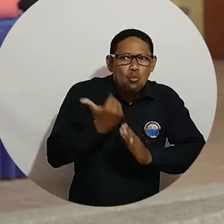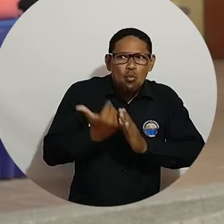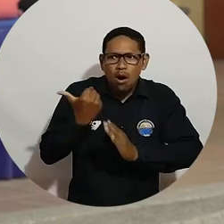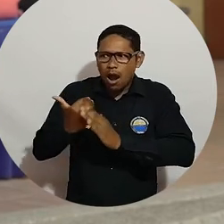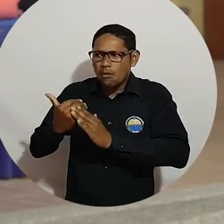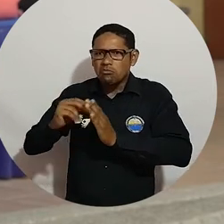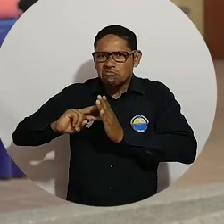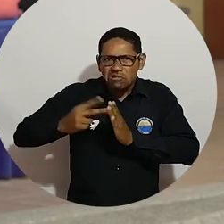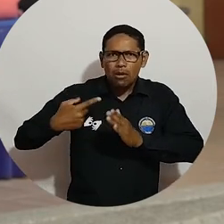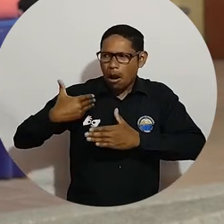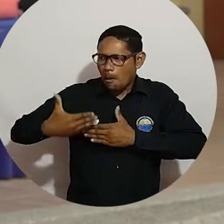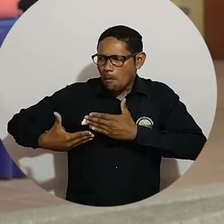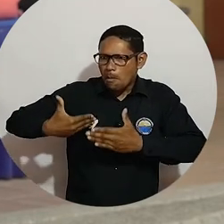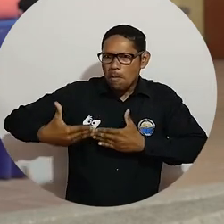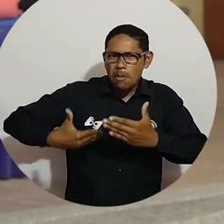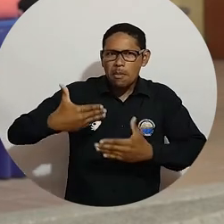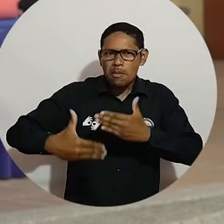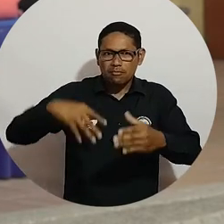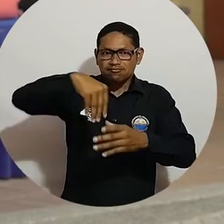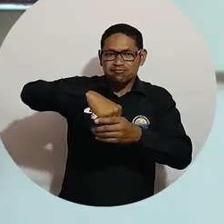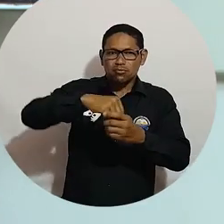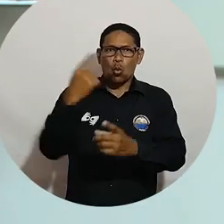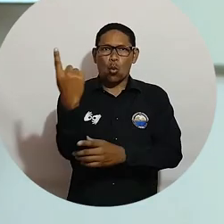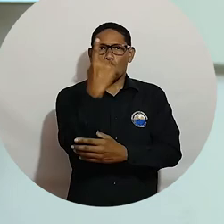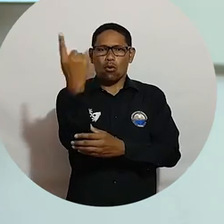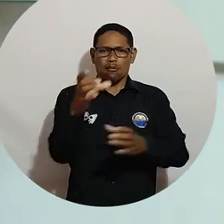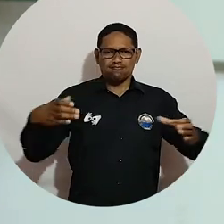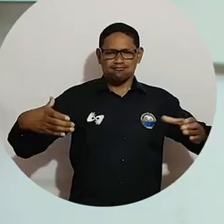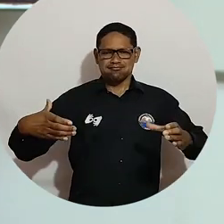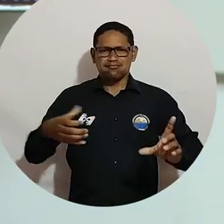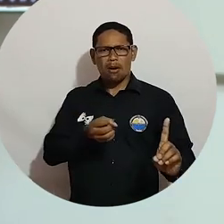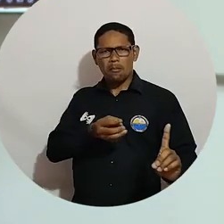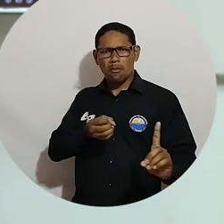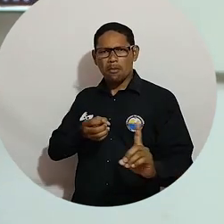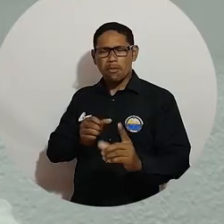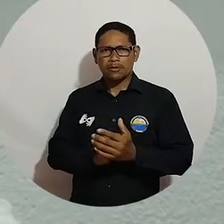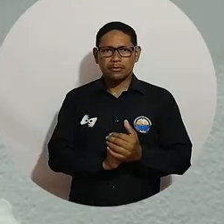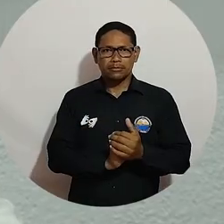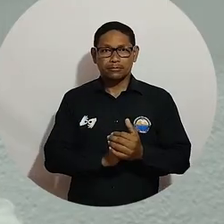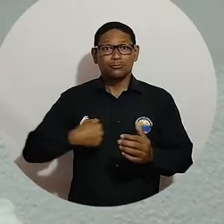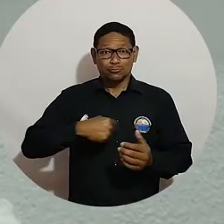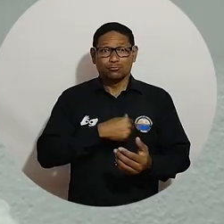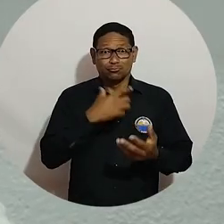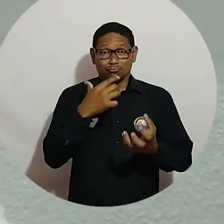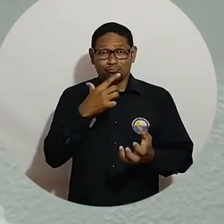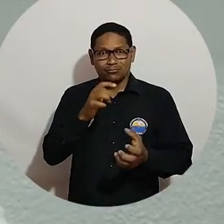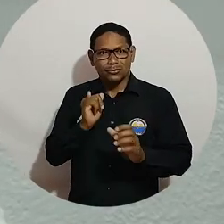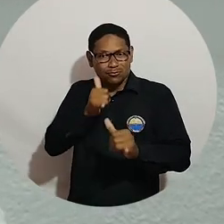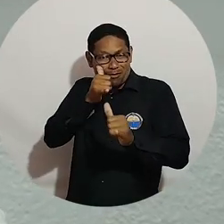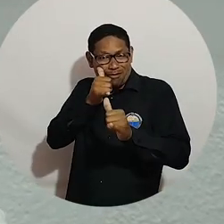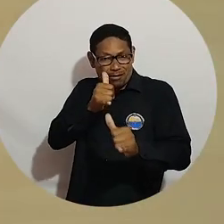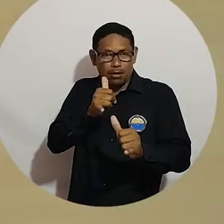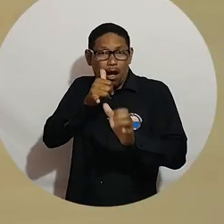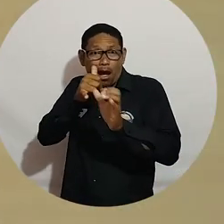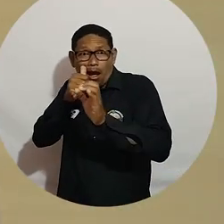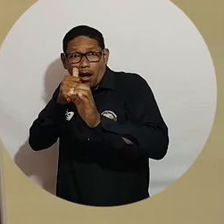innovación y tecnología dentro de un solo evento. Queremos que la Facultad de Ingeniería, no solamente